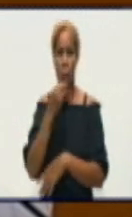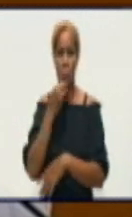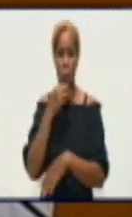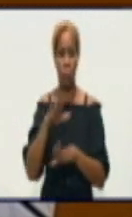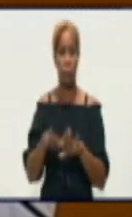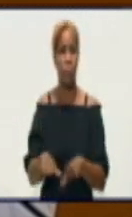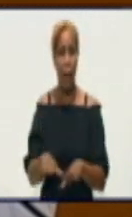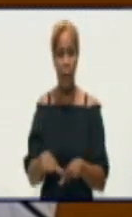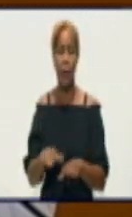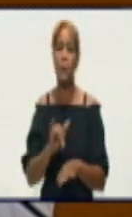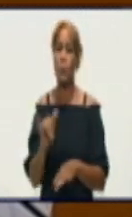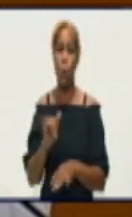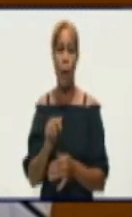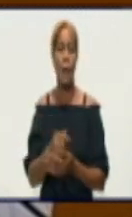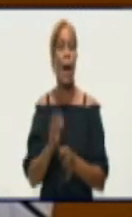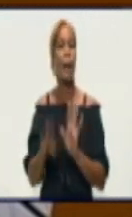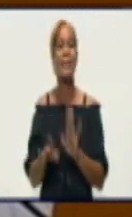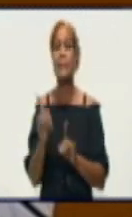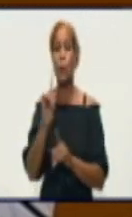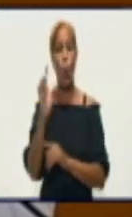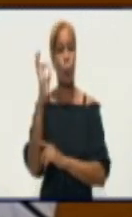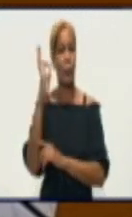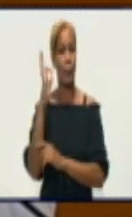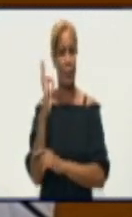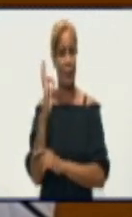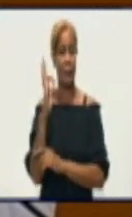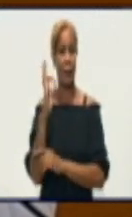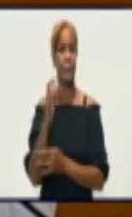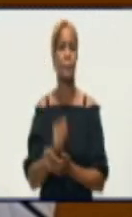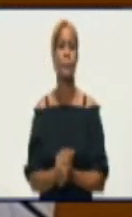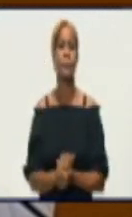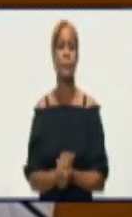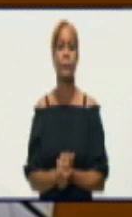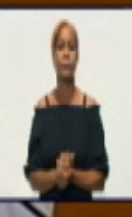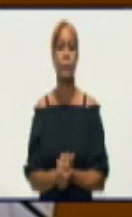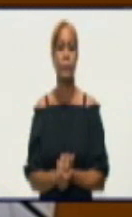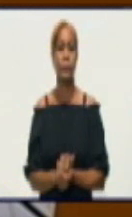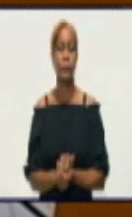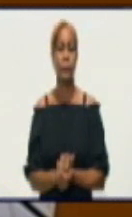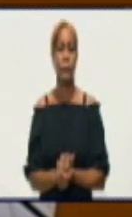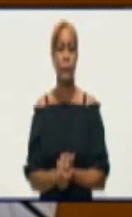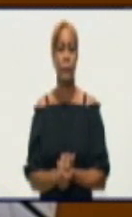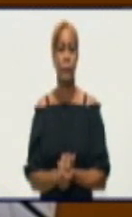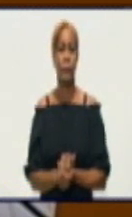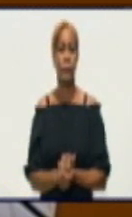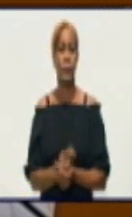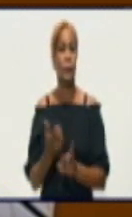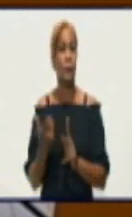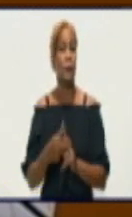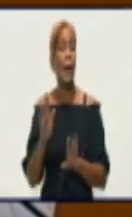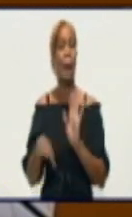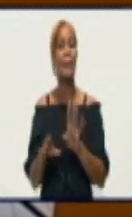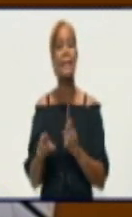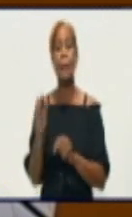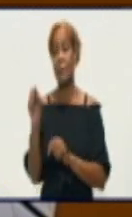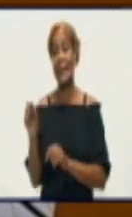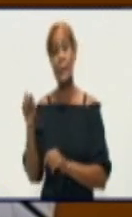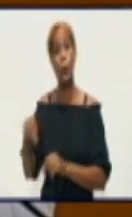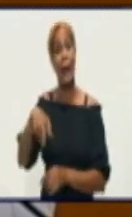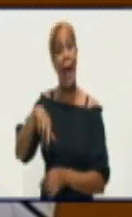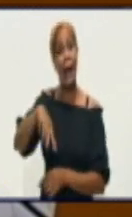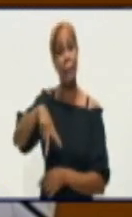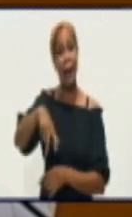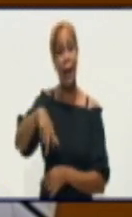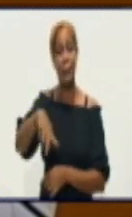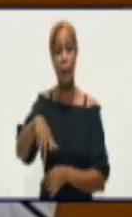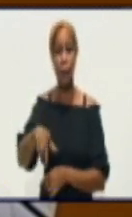vía por los pasos peatonales, irrumpir la calzada sin percatarse que se aproxima un vehículo por su velocidad